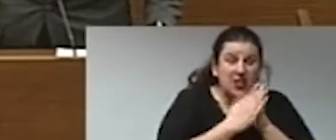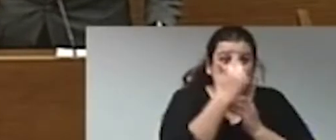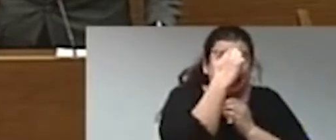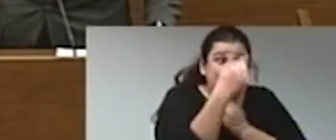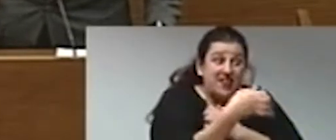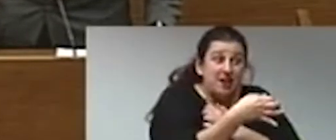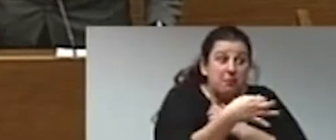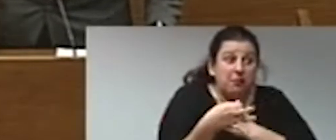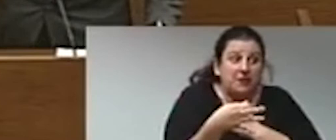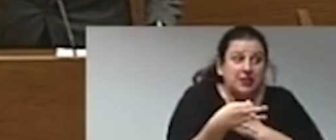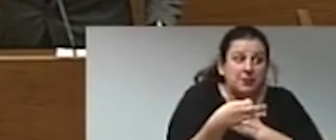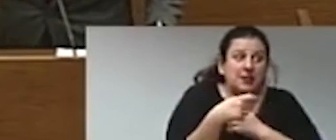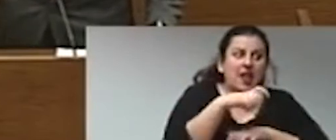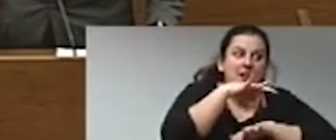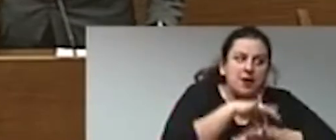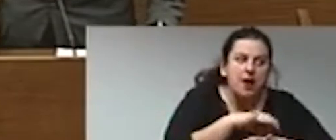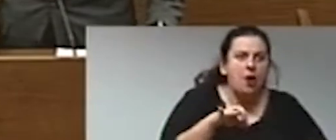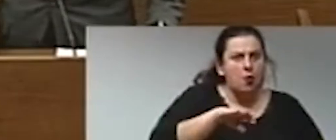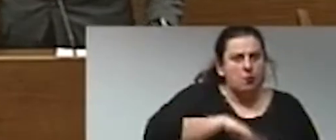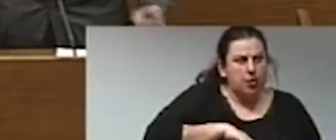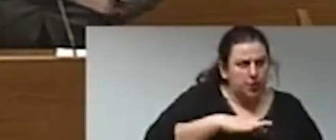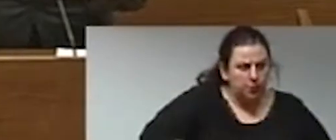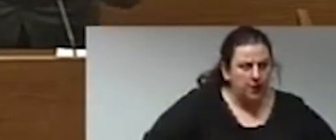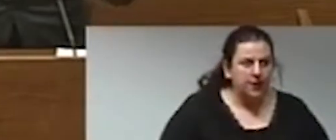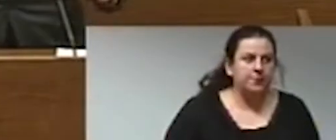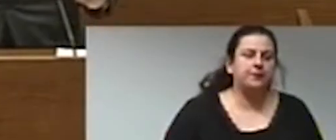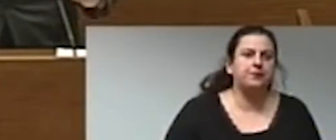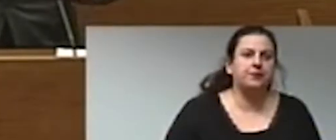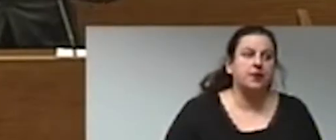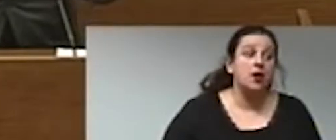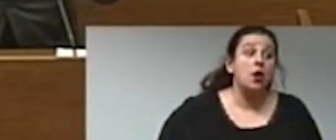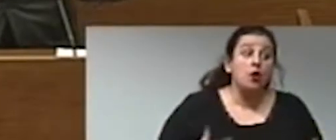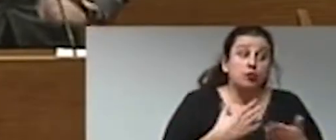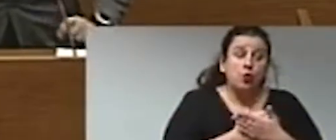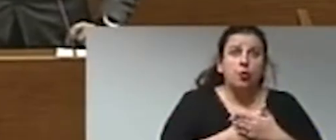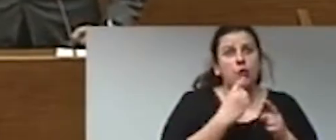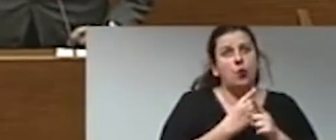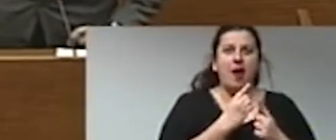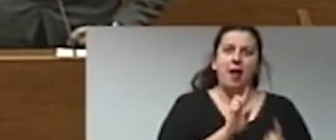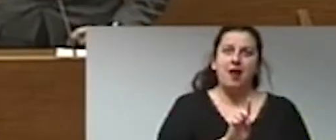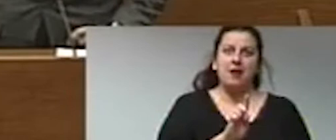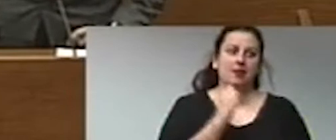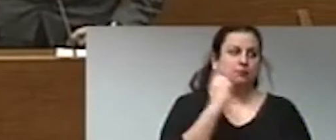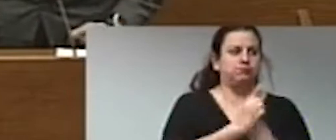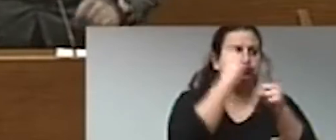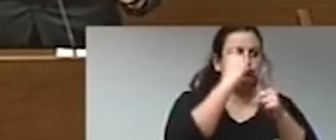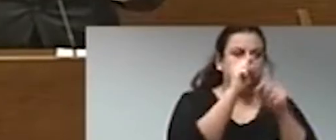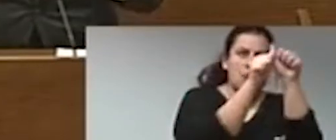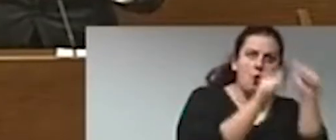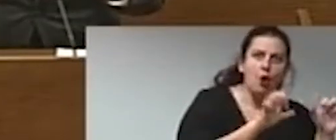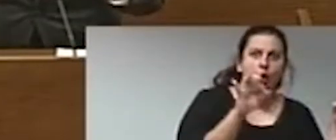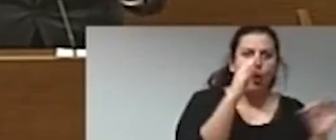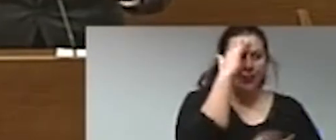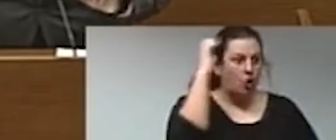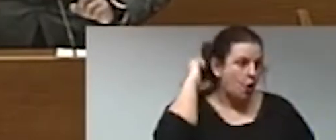podrían enfermar y morir textualmente. Todo esto no es un enfrentamiento entre modelos o ideologías,